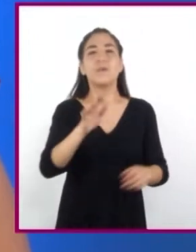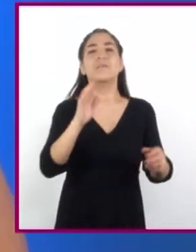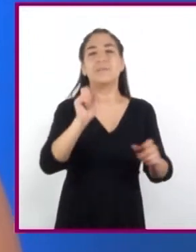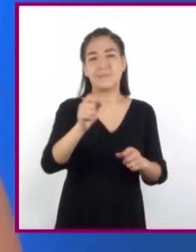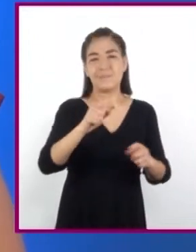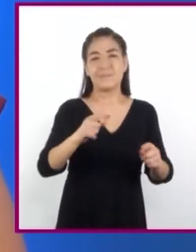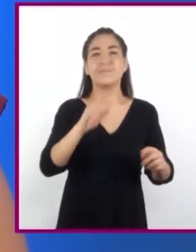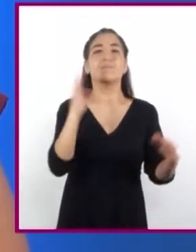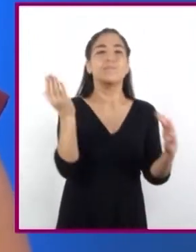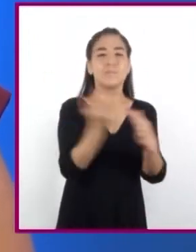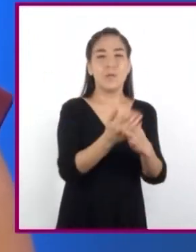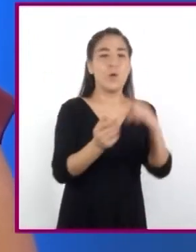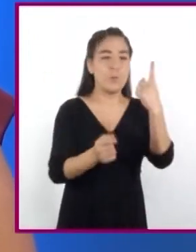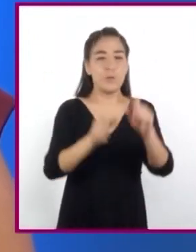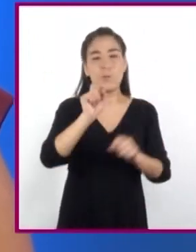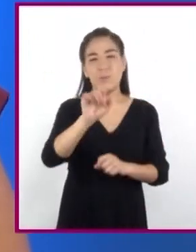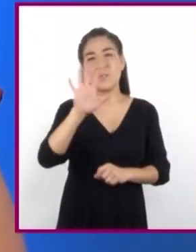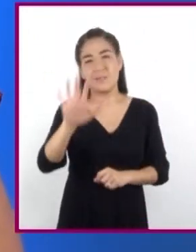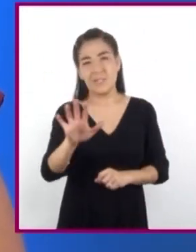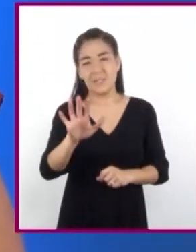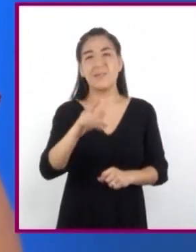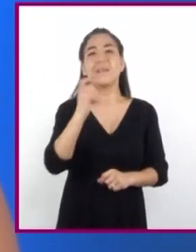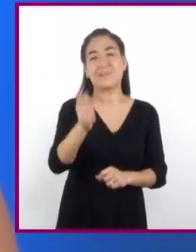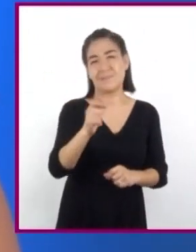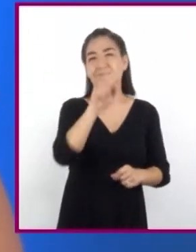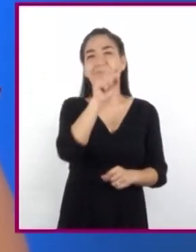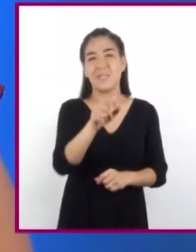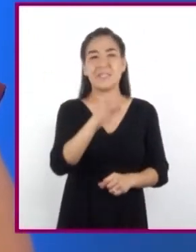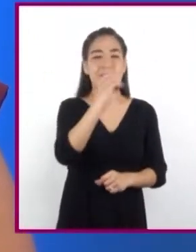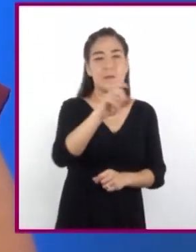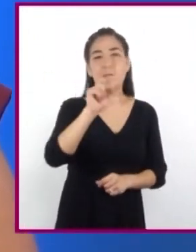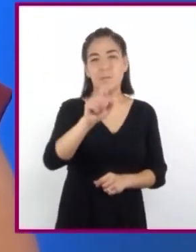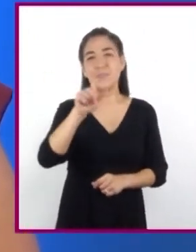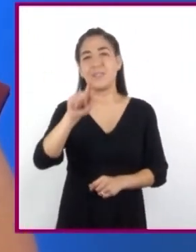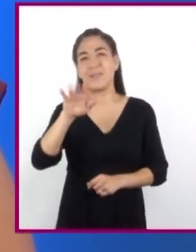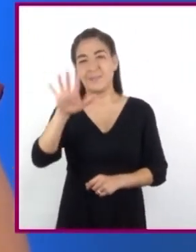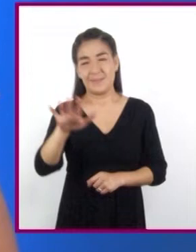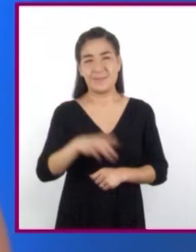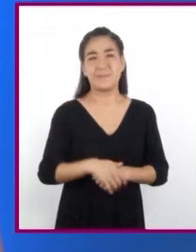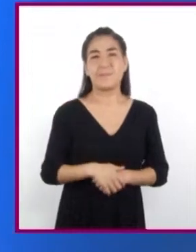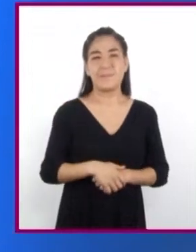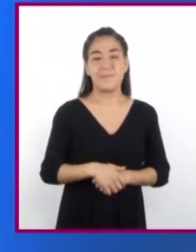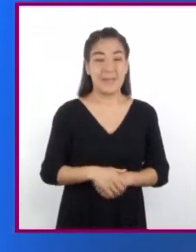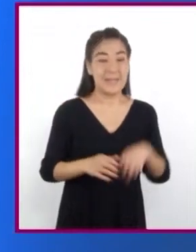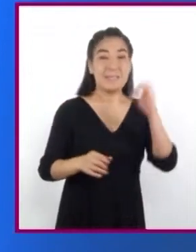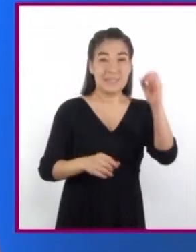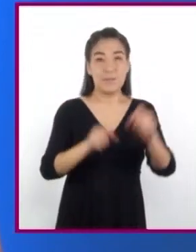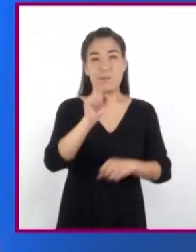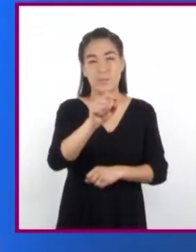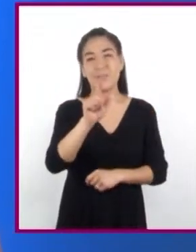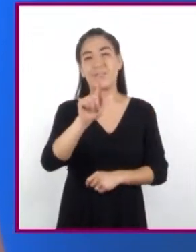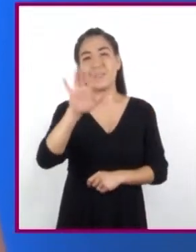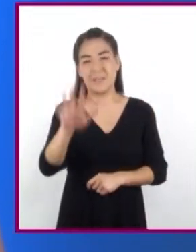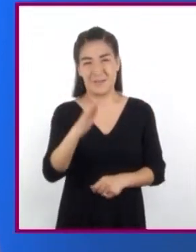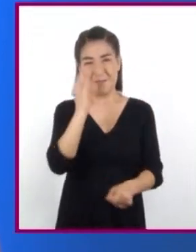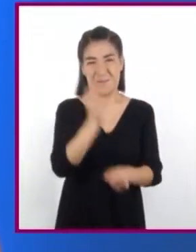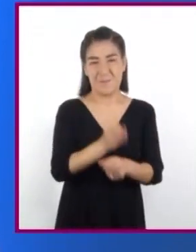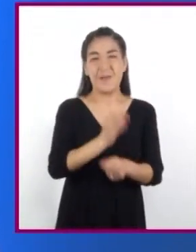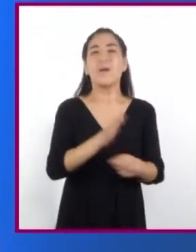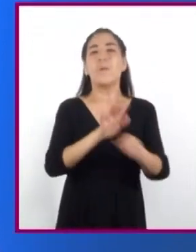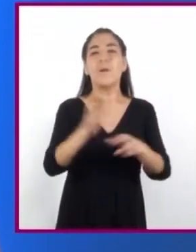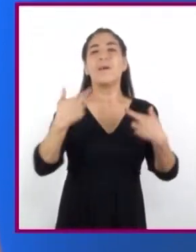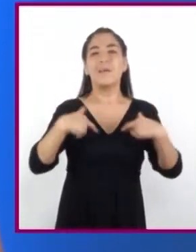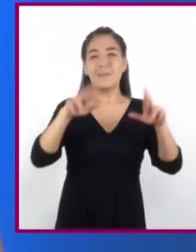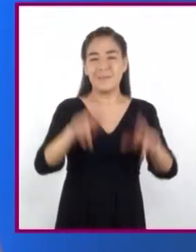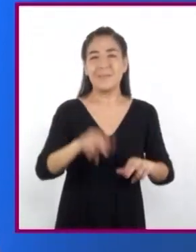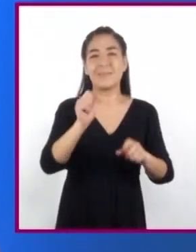1.5 entre 2, que es igual a 0.75. 0.75 en este caso representa